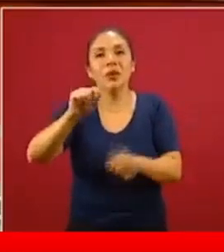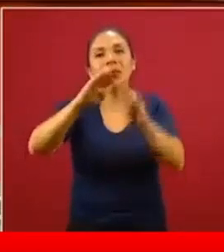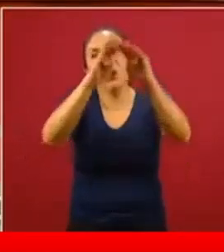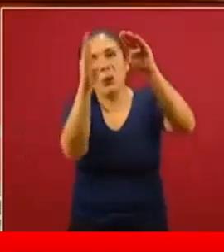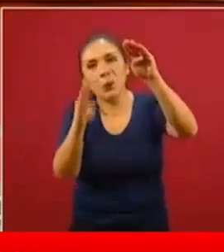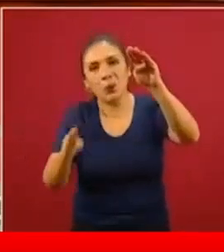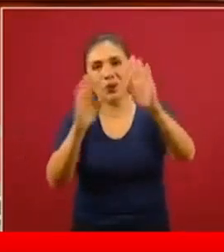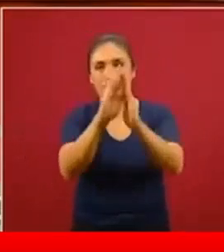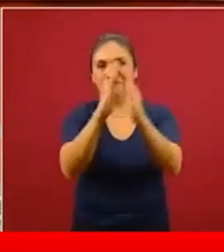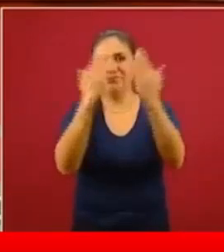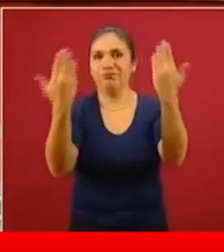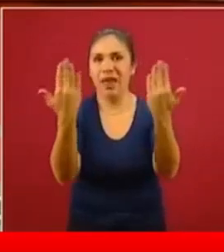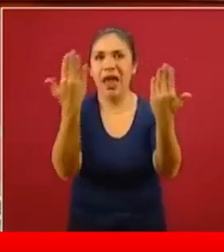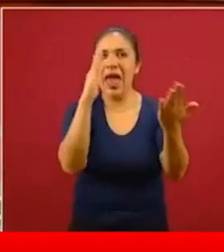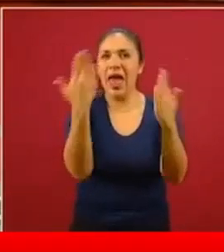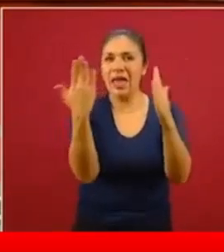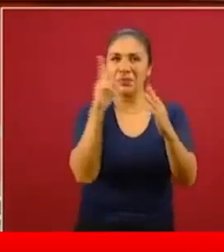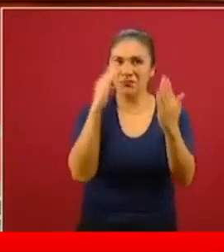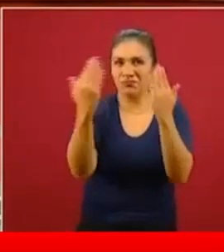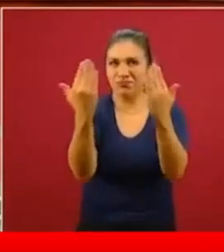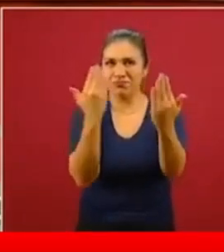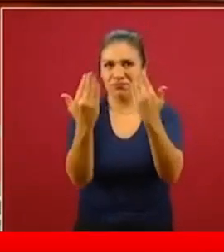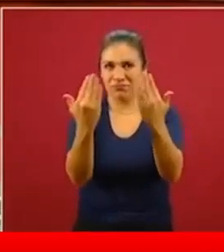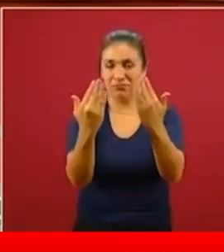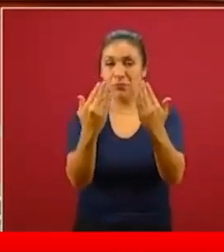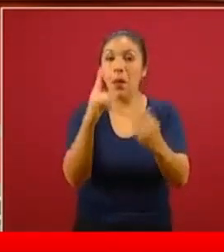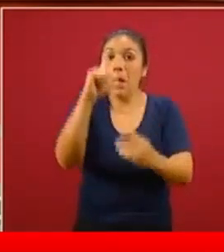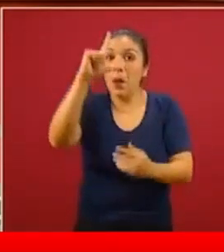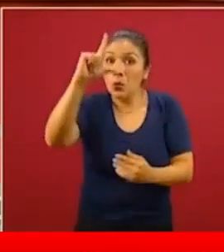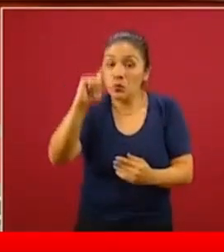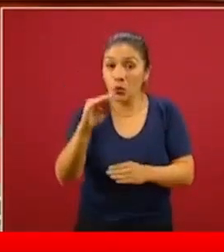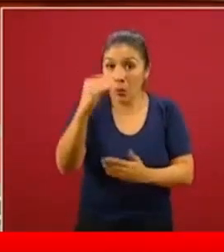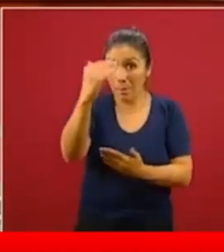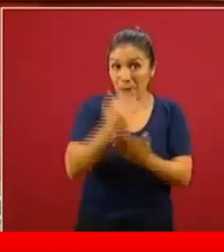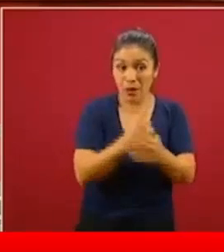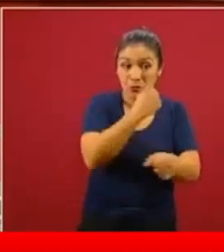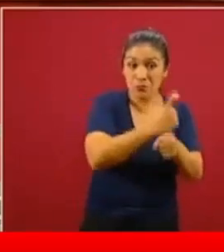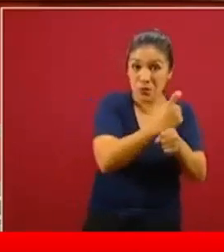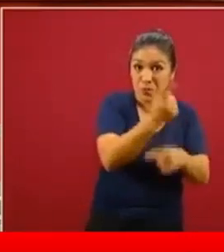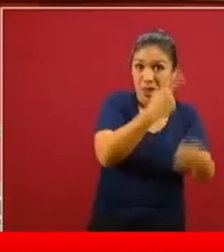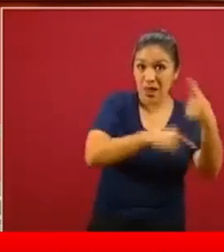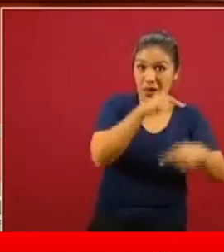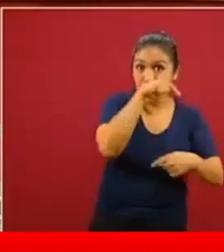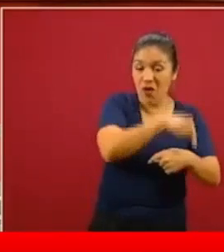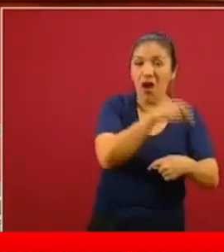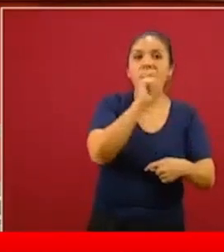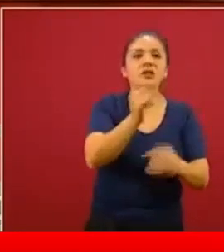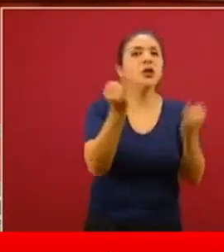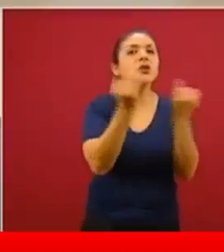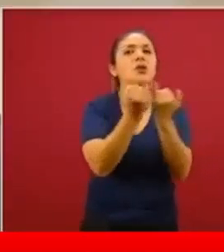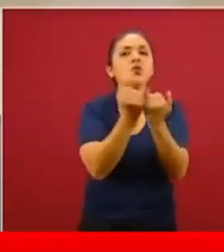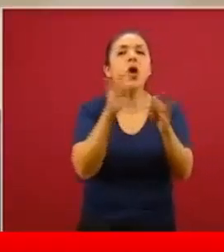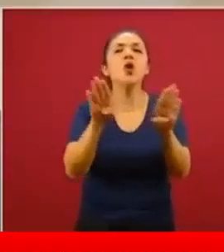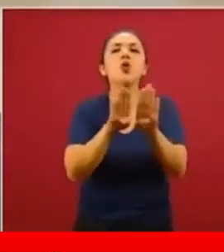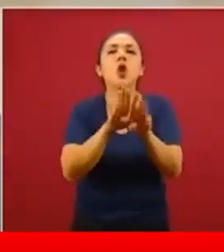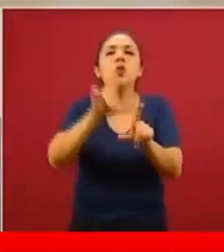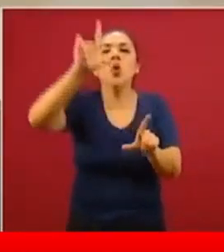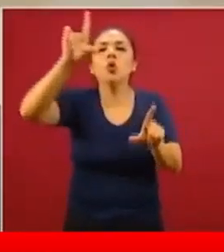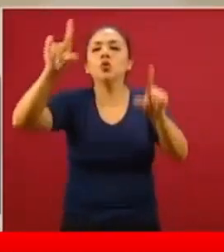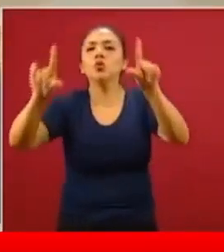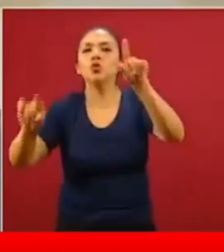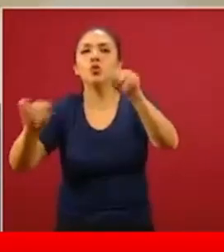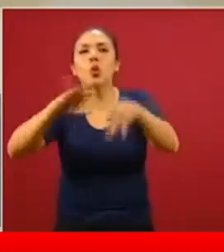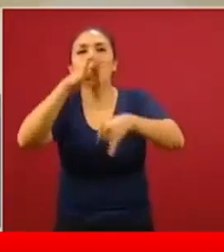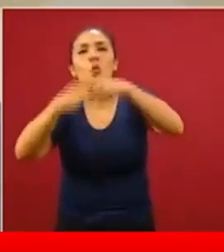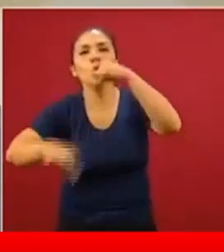es de bajada y los eventos de baja transmisión aquí en la fase 1 pueden ser comparables con los eventos de baja transmisión